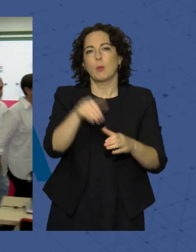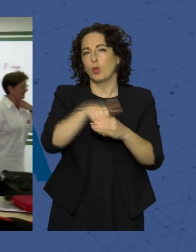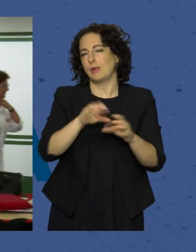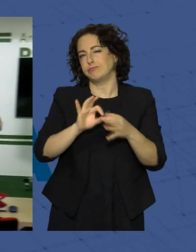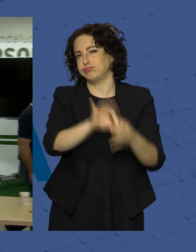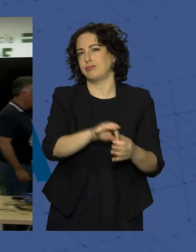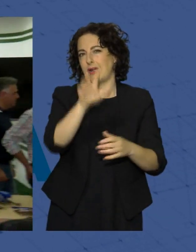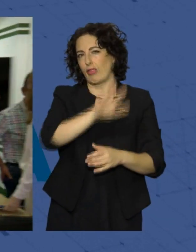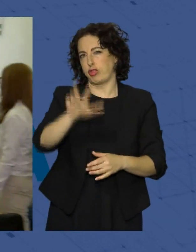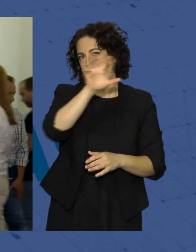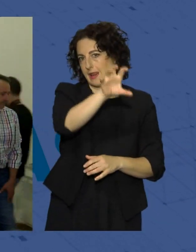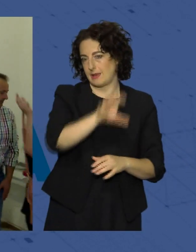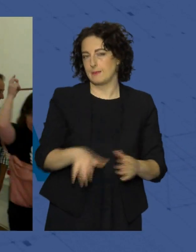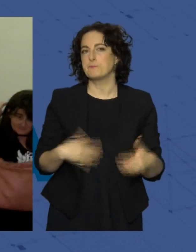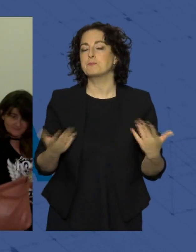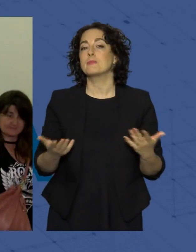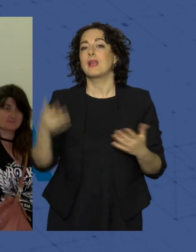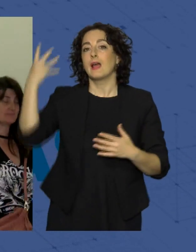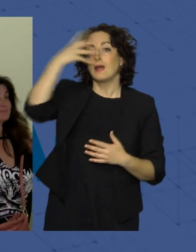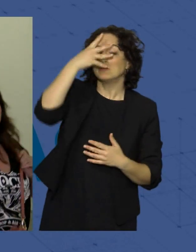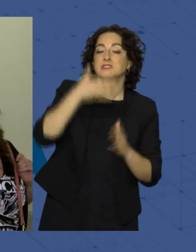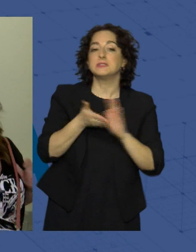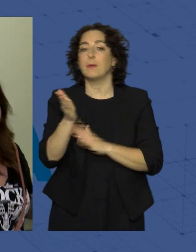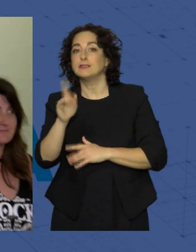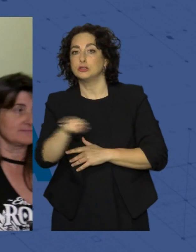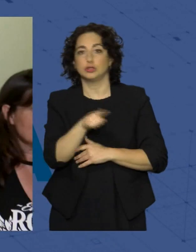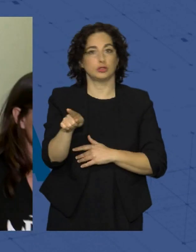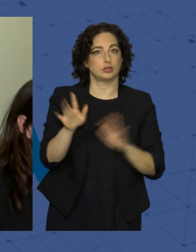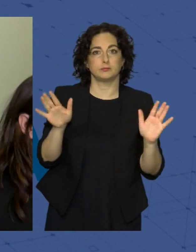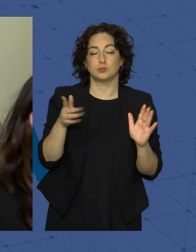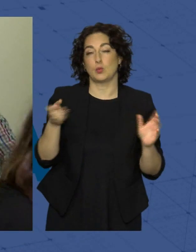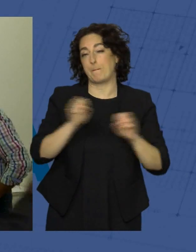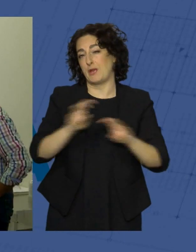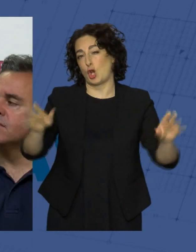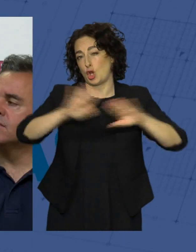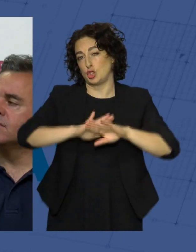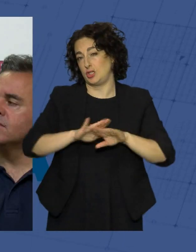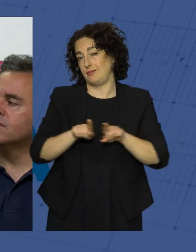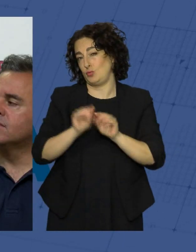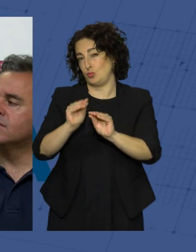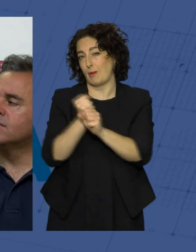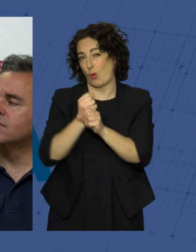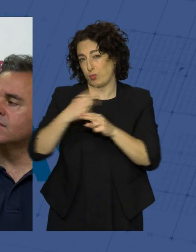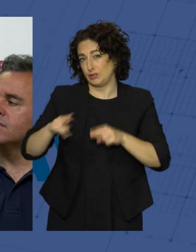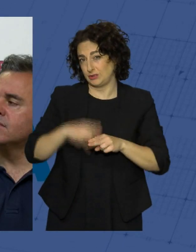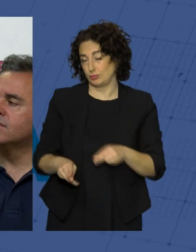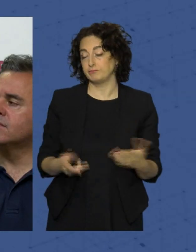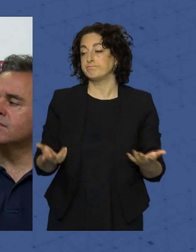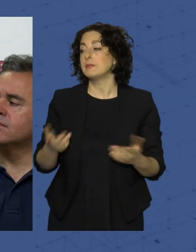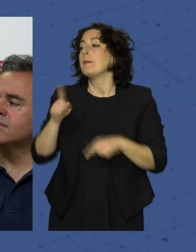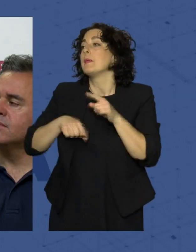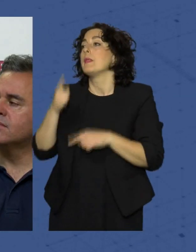posible marcha, Adriana Valverde ni abría ni cerraba la puerta en su peor noche como política. Entonces, bueno, habrá que ver